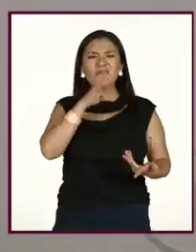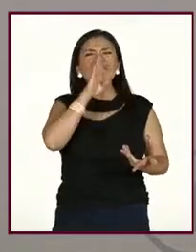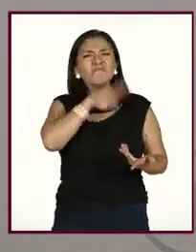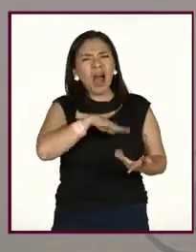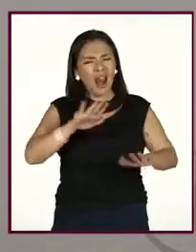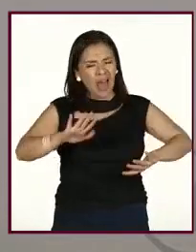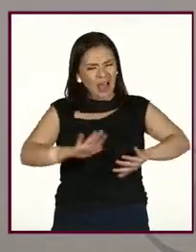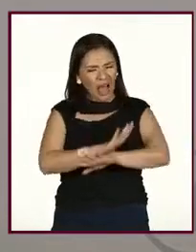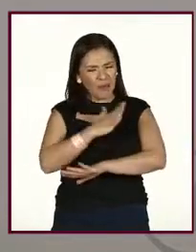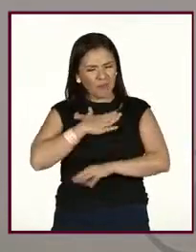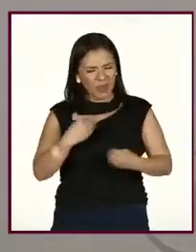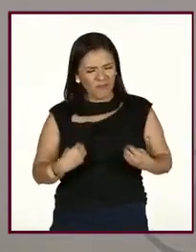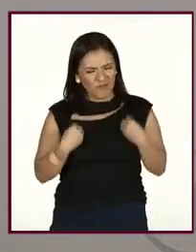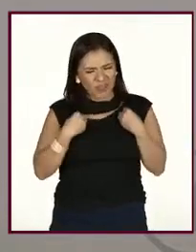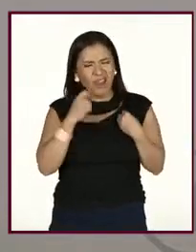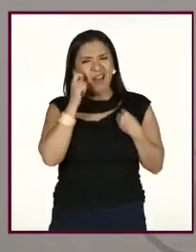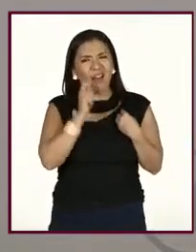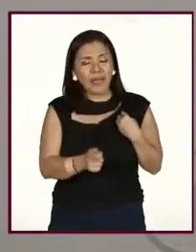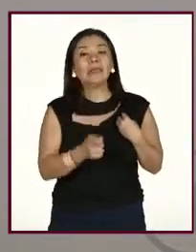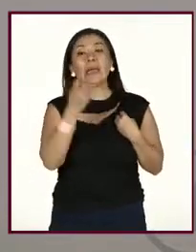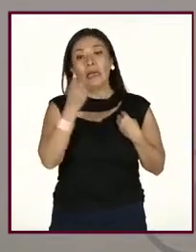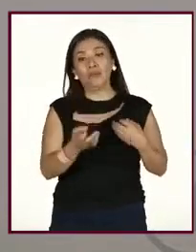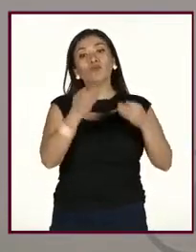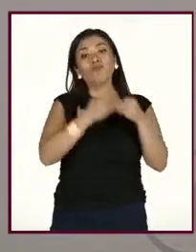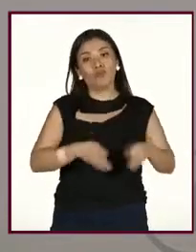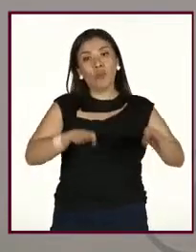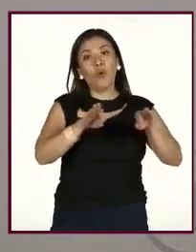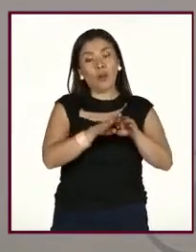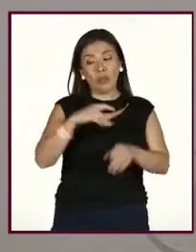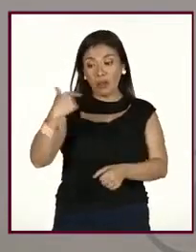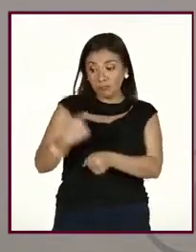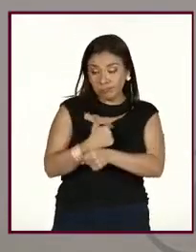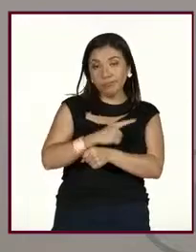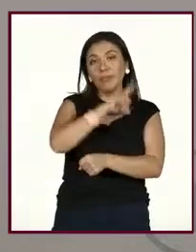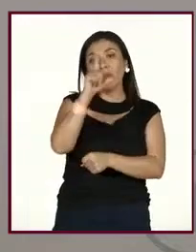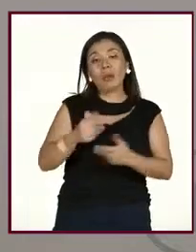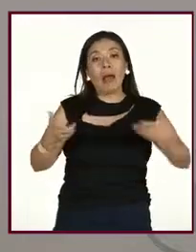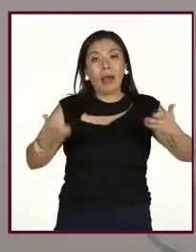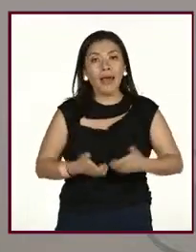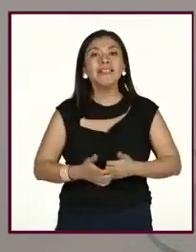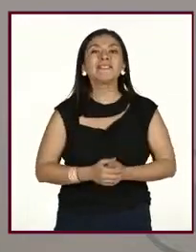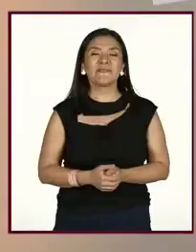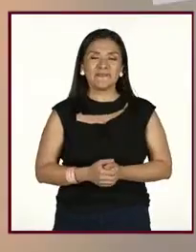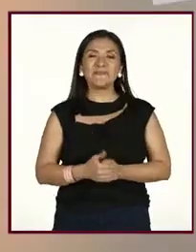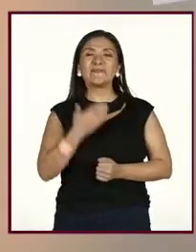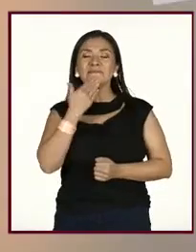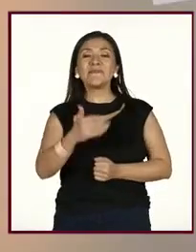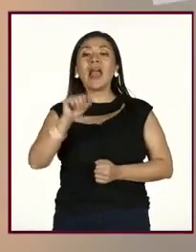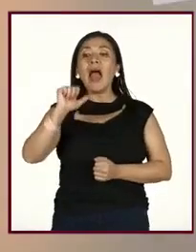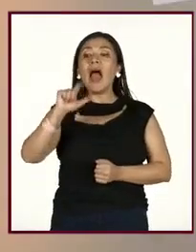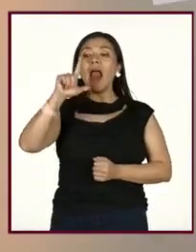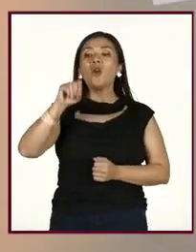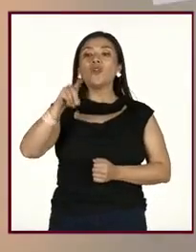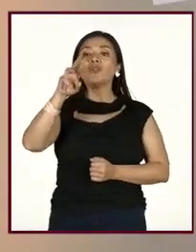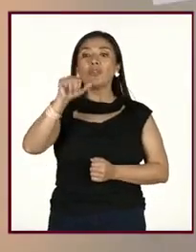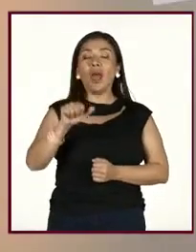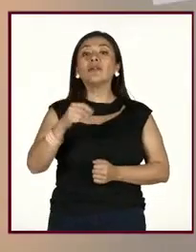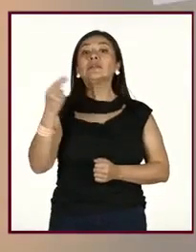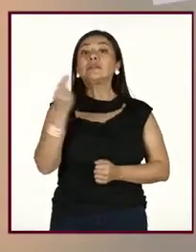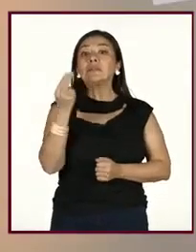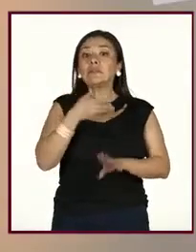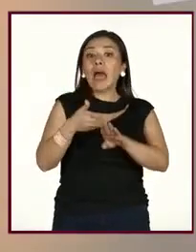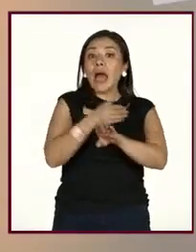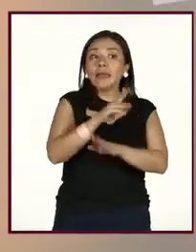cambiando nuestros hábitos. Entonces, es importante identificarlos y actuar. Muy bien. Alondra Evi, ¿es necesario hacer un